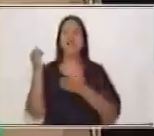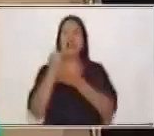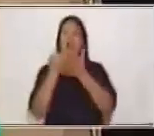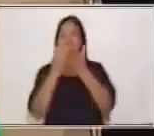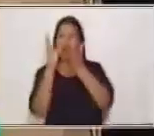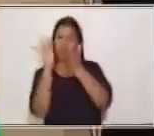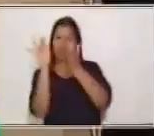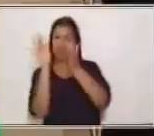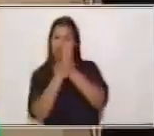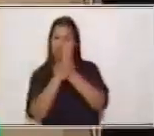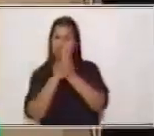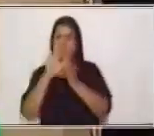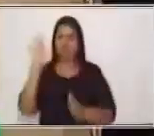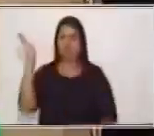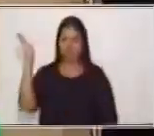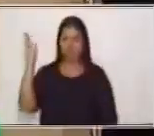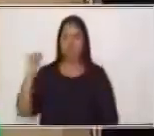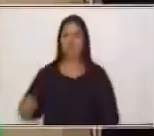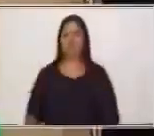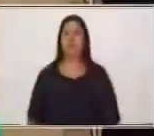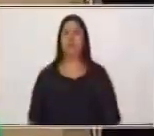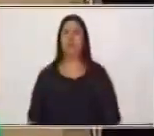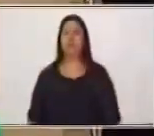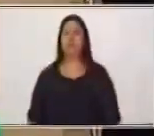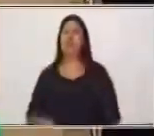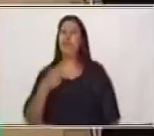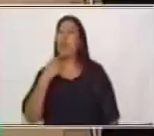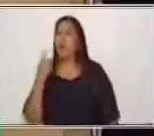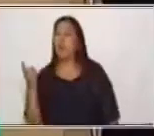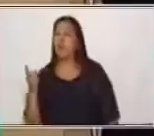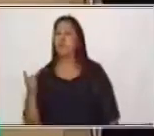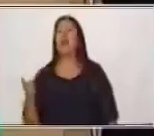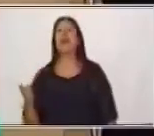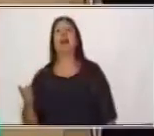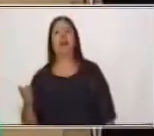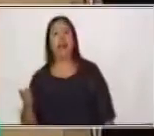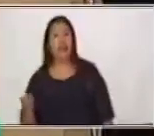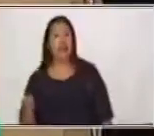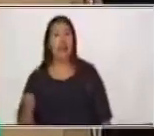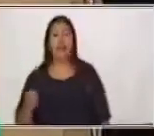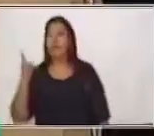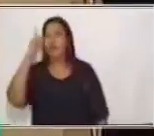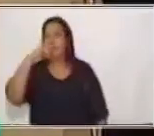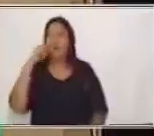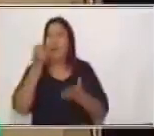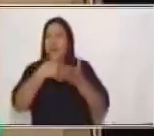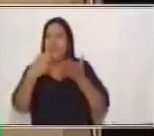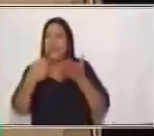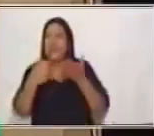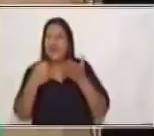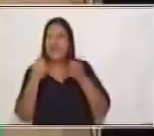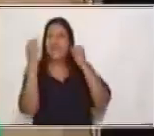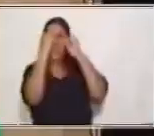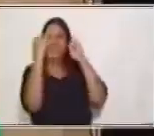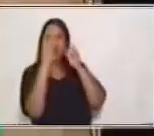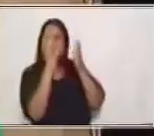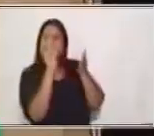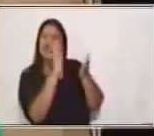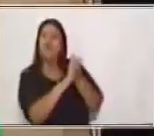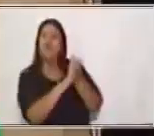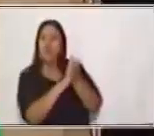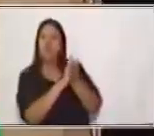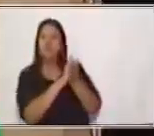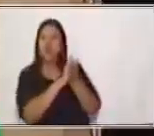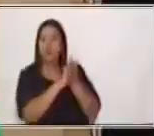Vamos a colocarla por acá. Y entonces, ya sin escribir la palabra, ustedes pueden observar nuestro